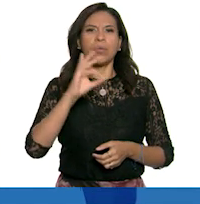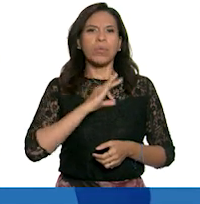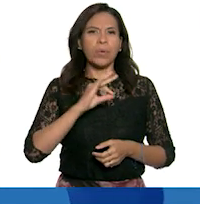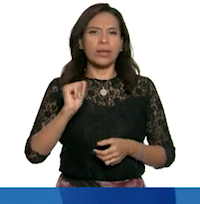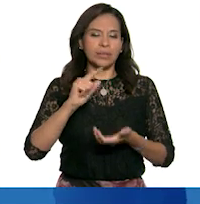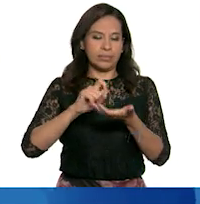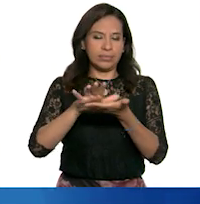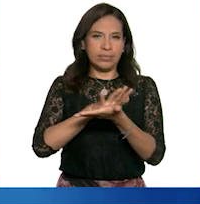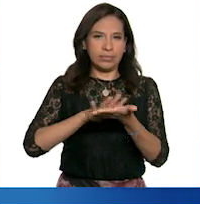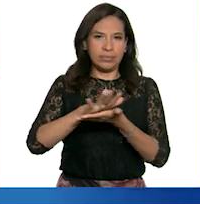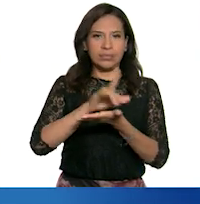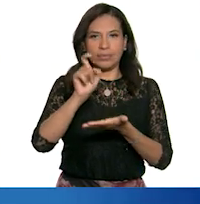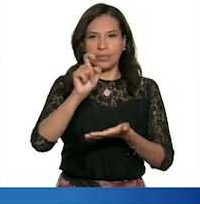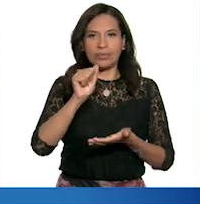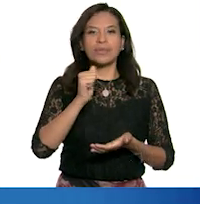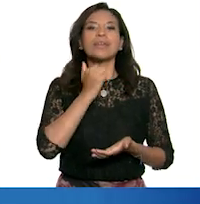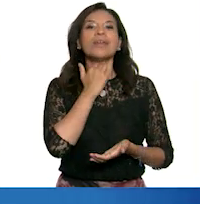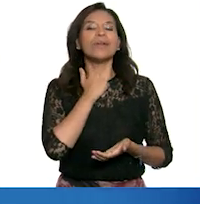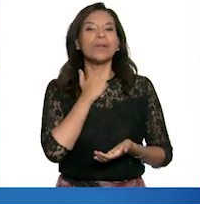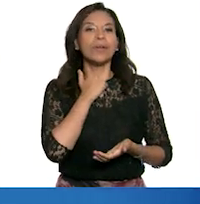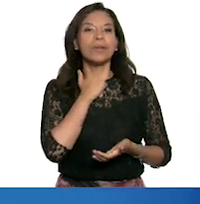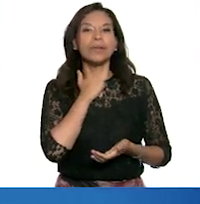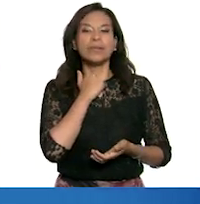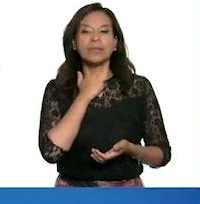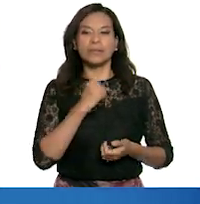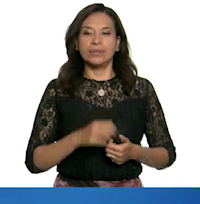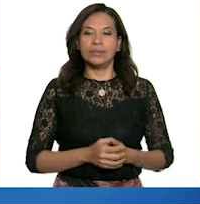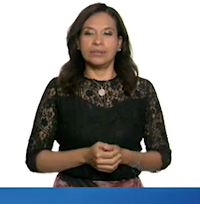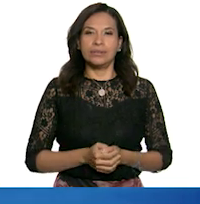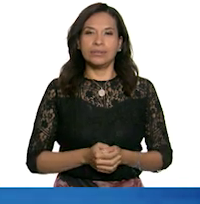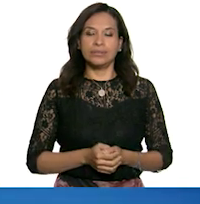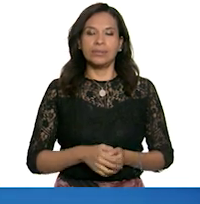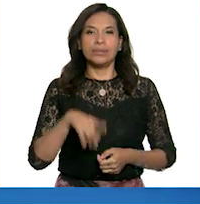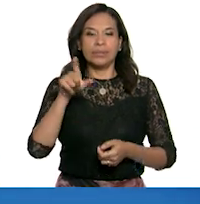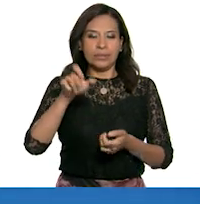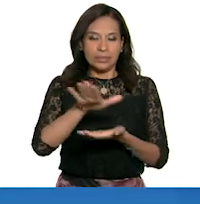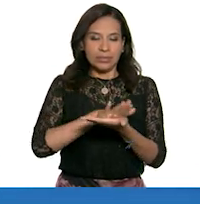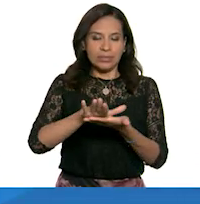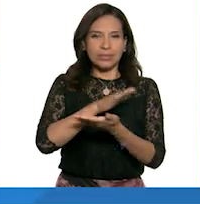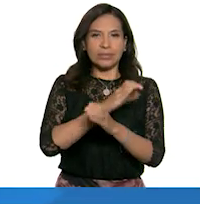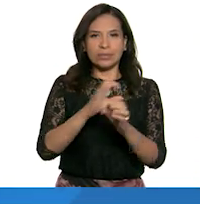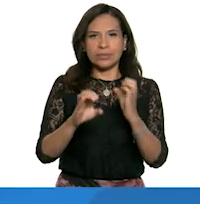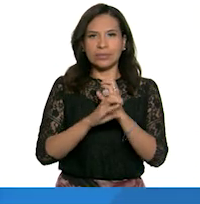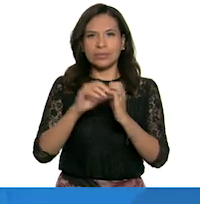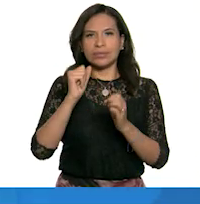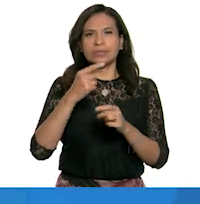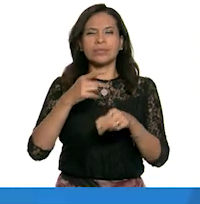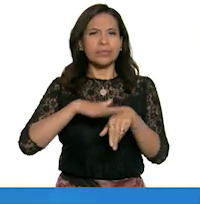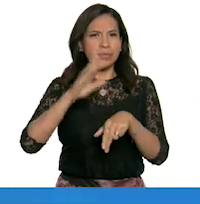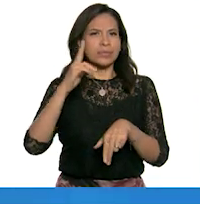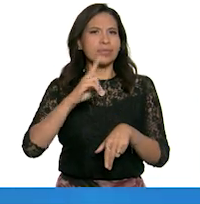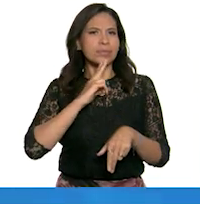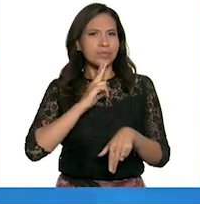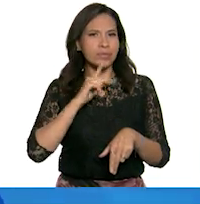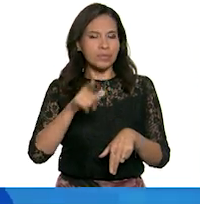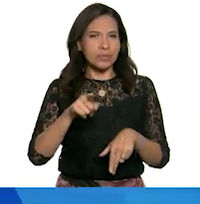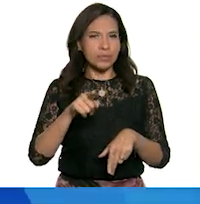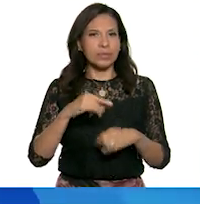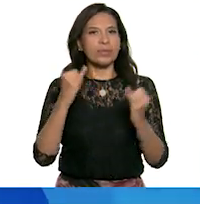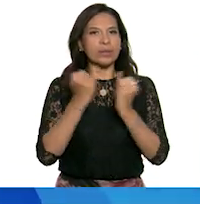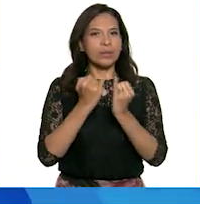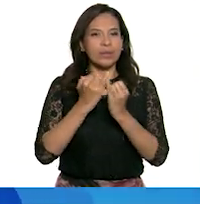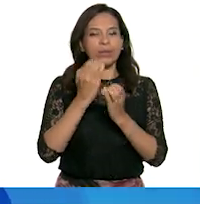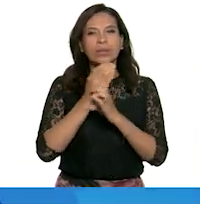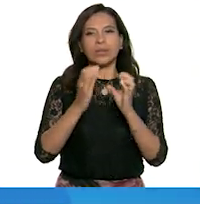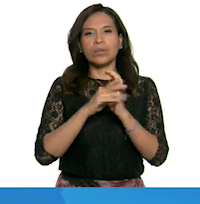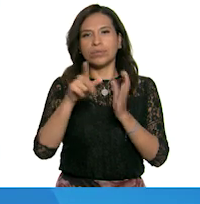aplica desinfectante a base de agua y alcohol. Desinfecta las superficies de los objetos que más utilizas. También